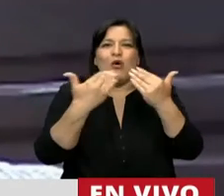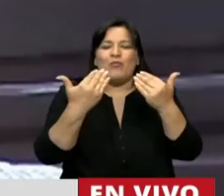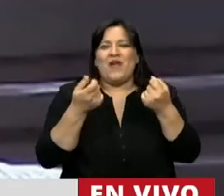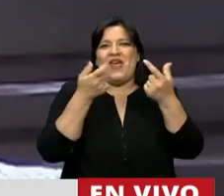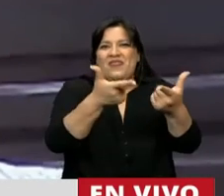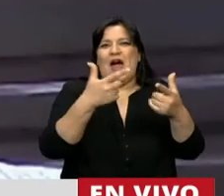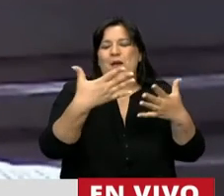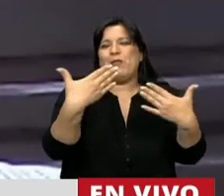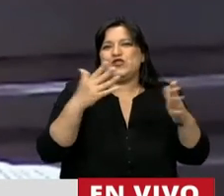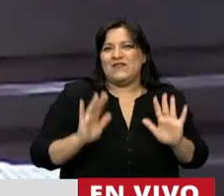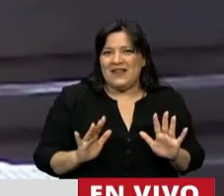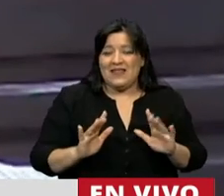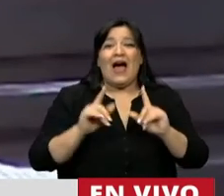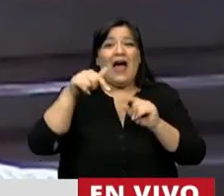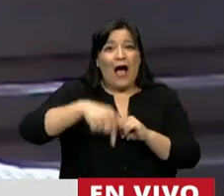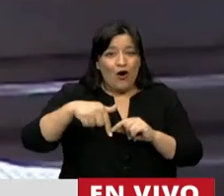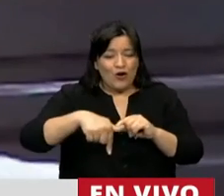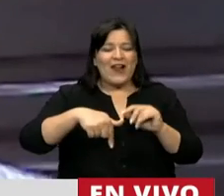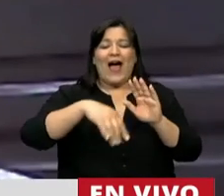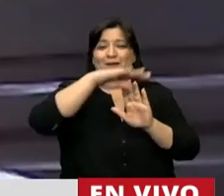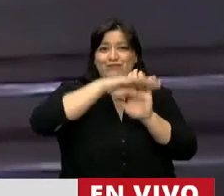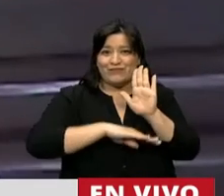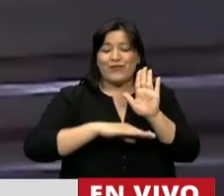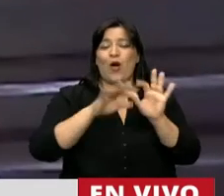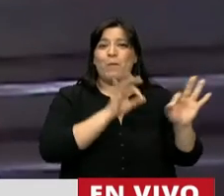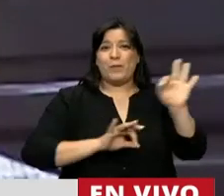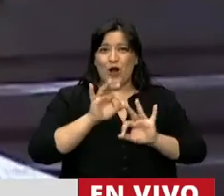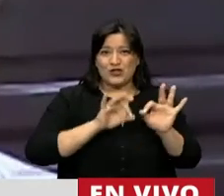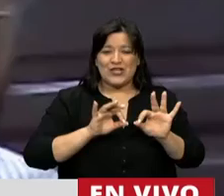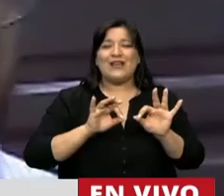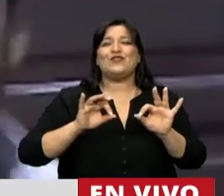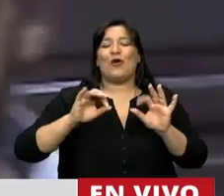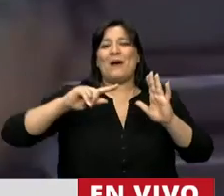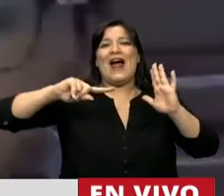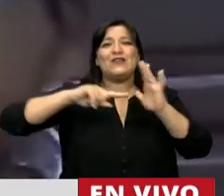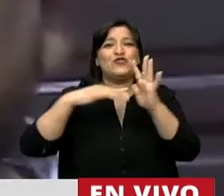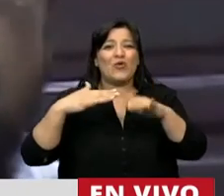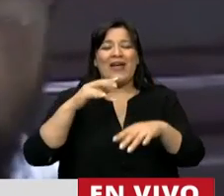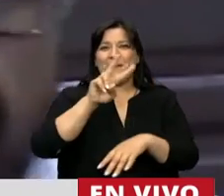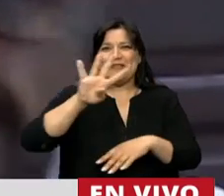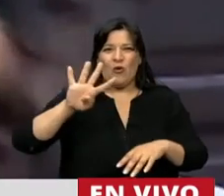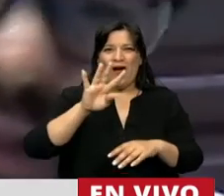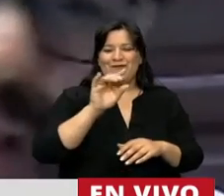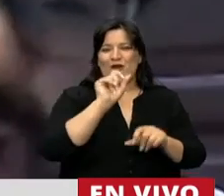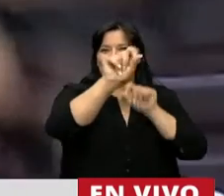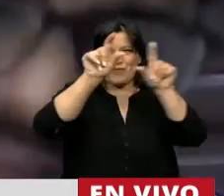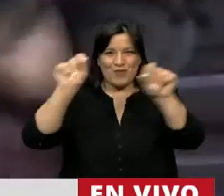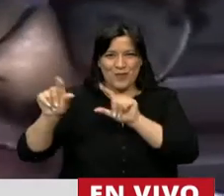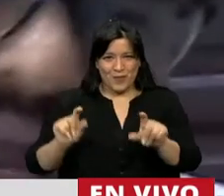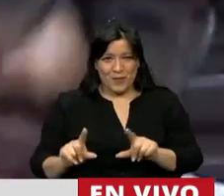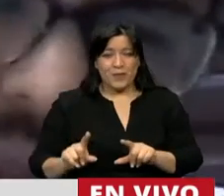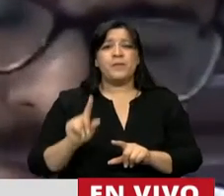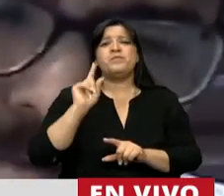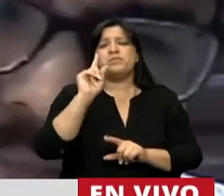Esta declaración de capitales alternadas creo no va a tener un nuevo alcance simbólico o testimonial. El